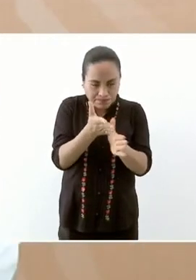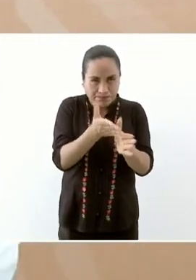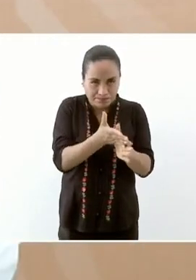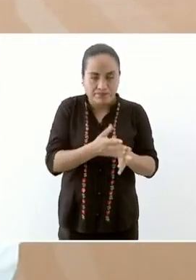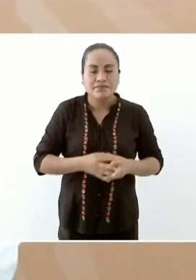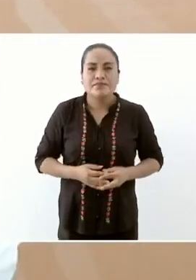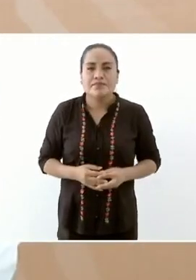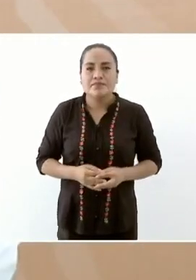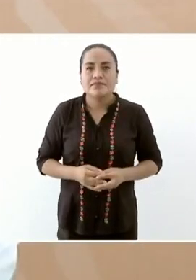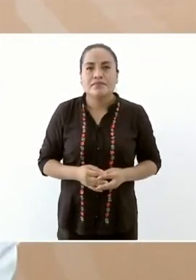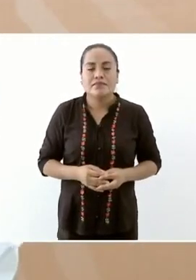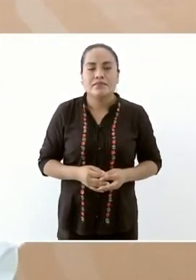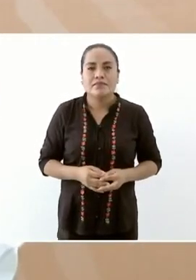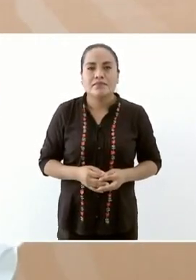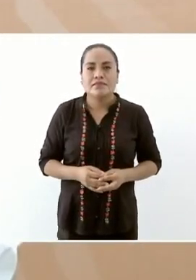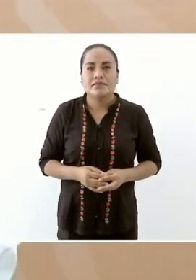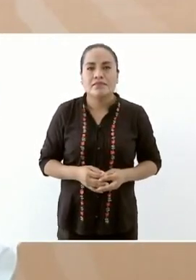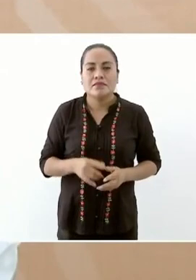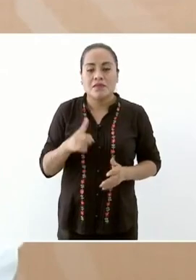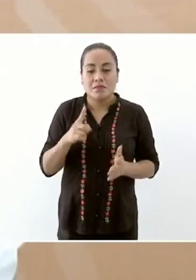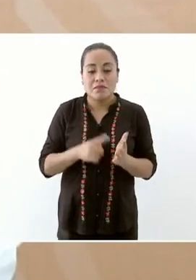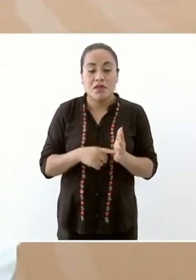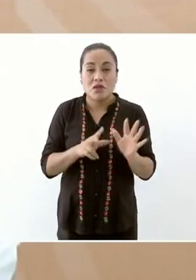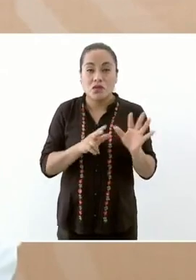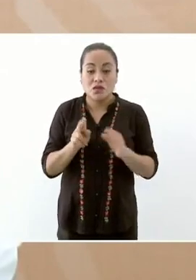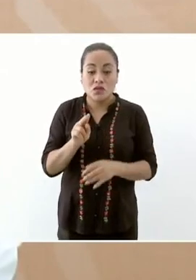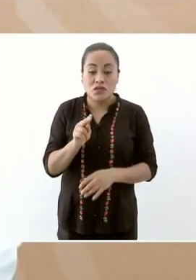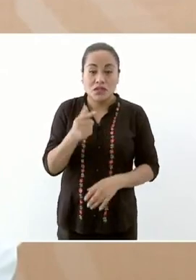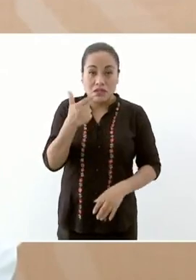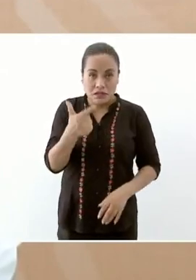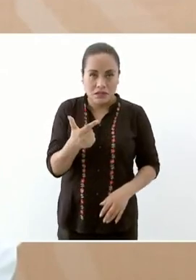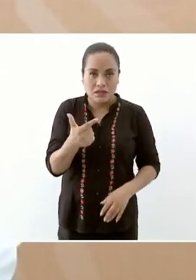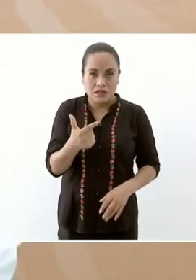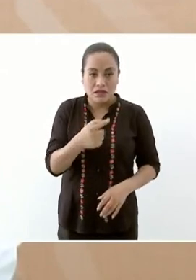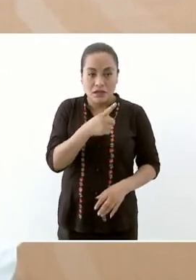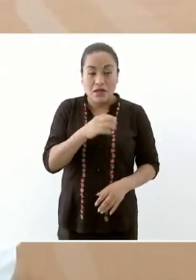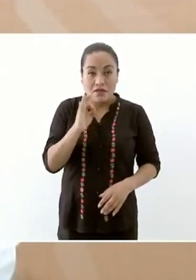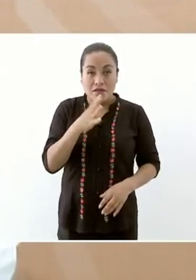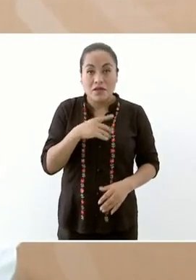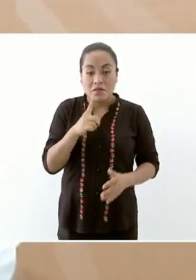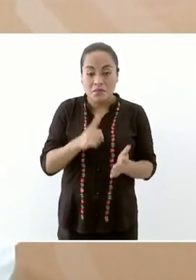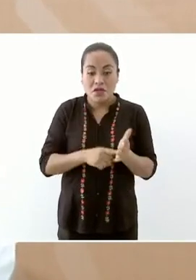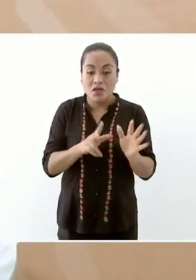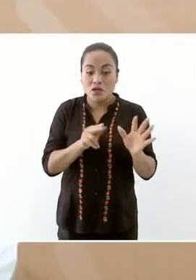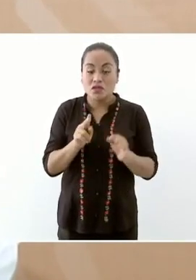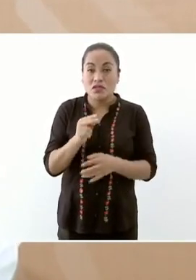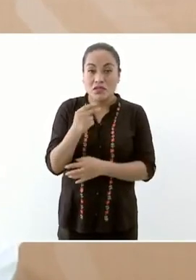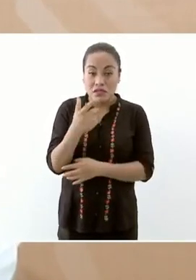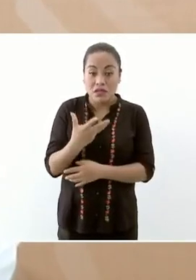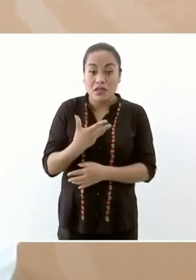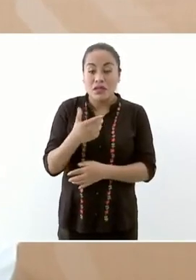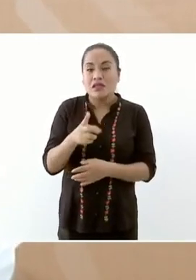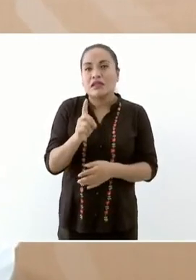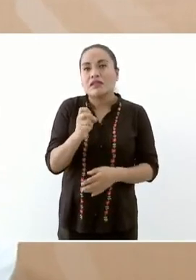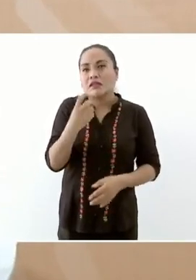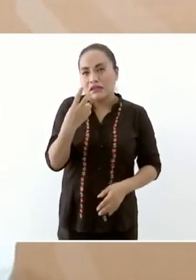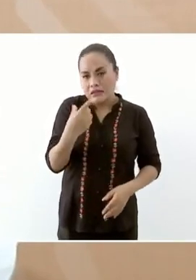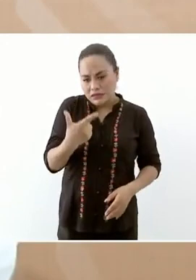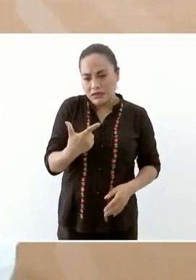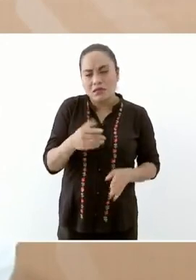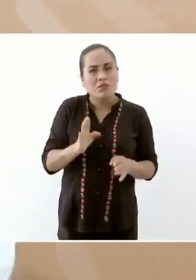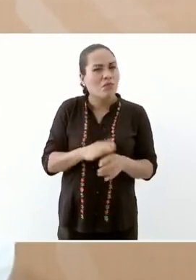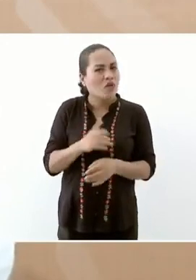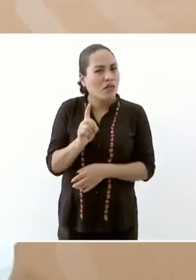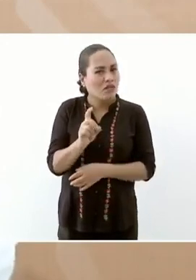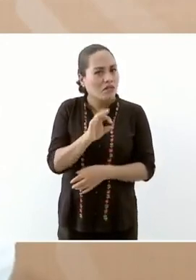son mil ochocientos ochenta y siete de la federación aporta mil trescientos ochenta y quinientos siete y por qué el 30